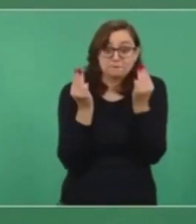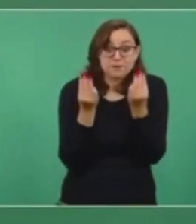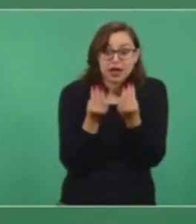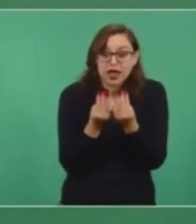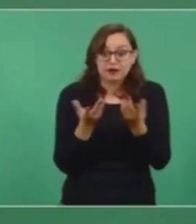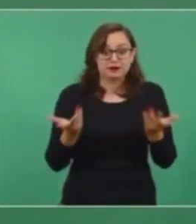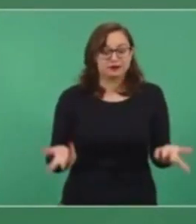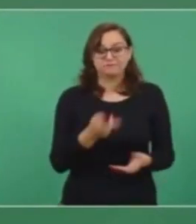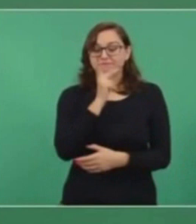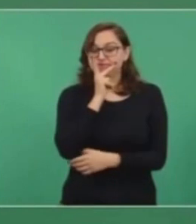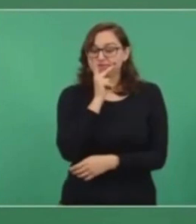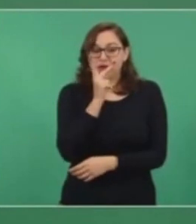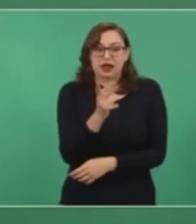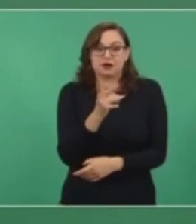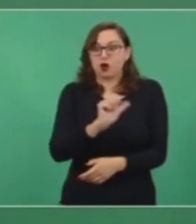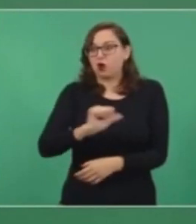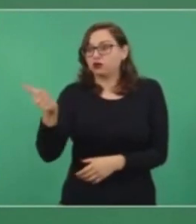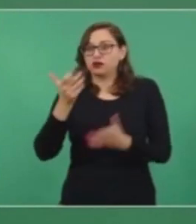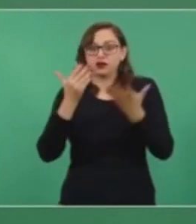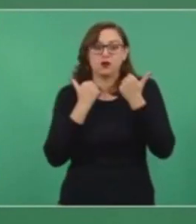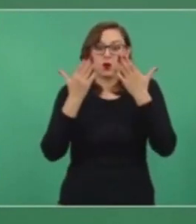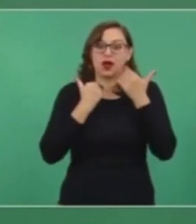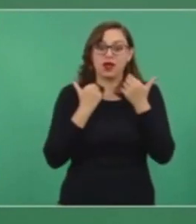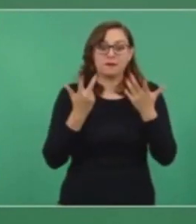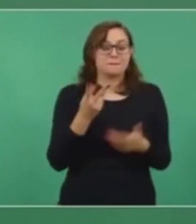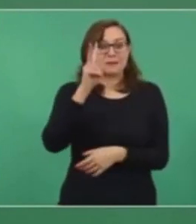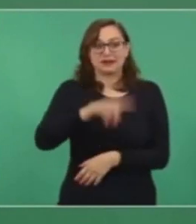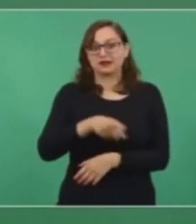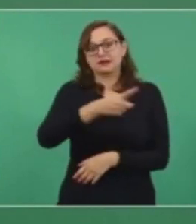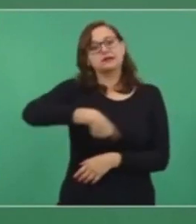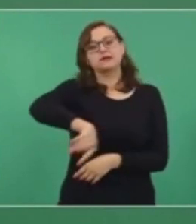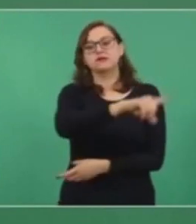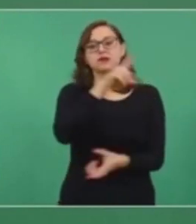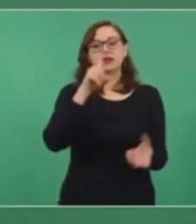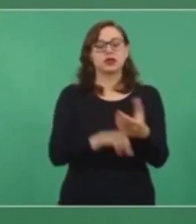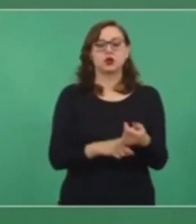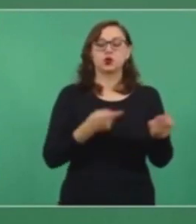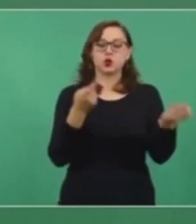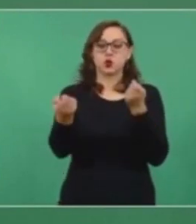que dominan en las universidades públicas.